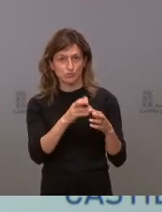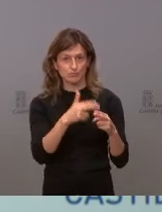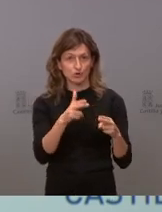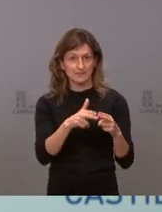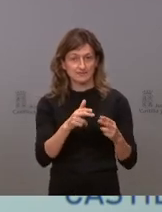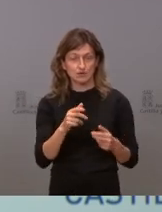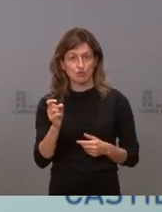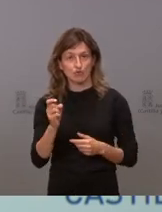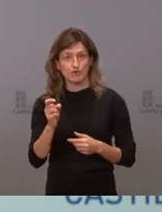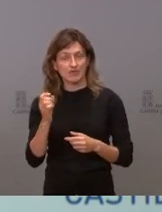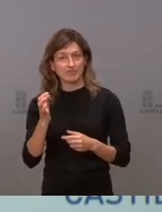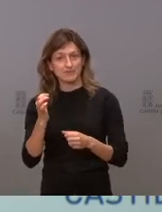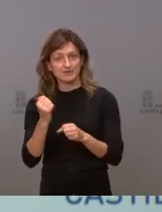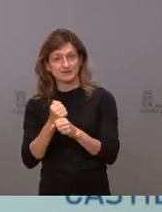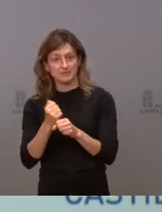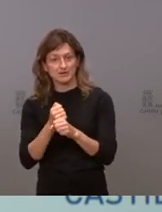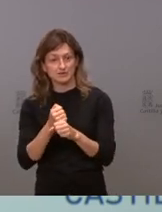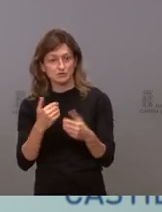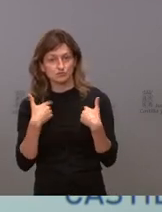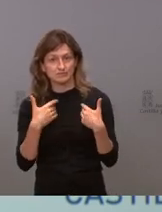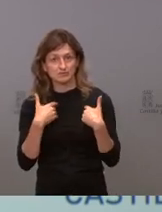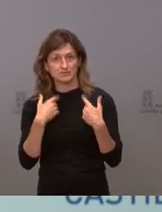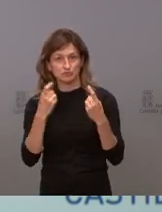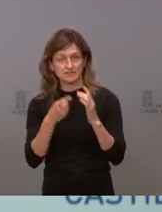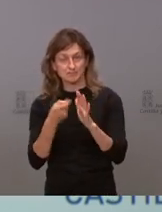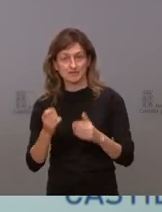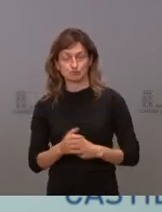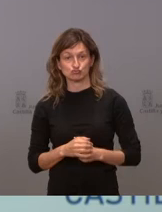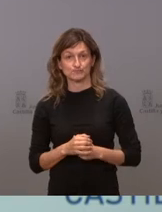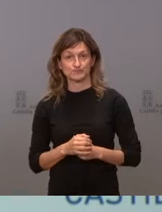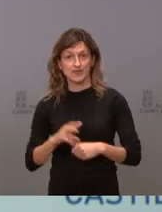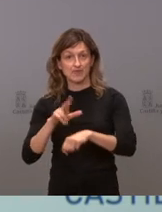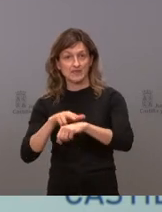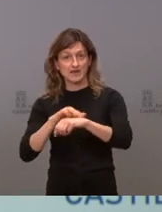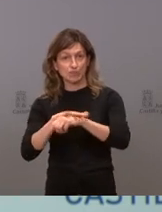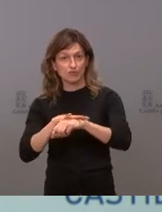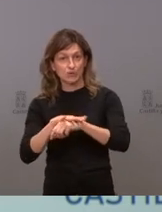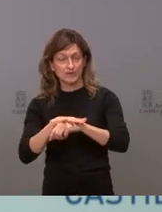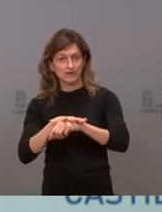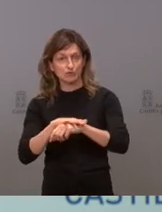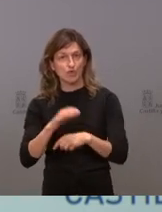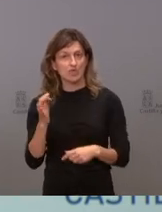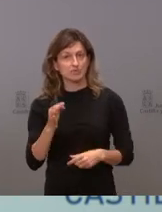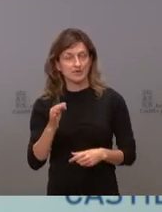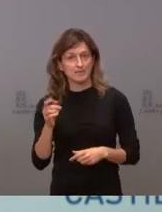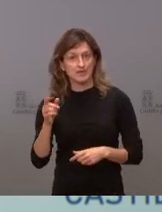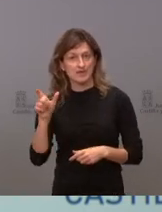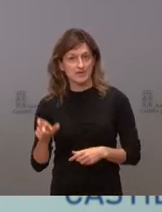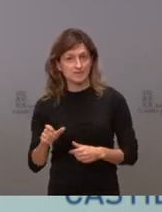en aliviar el sufrimiento de la población el delegado del gobierno debería al menos él